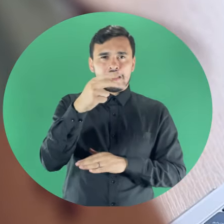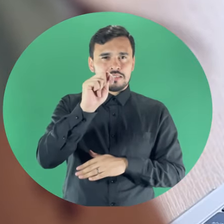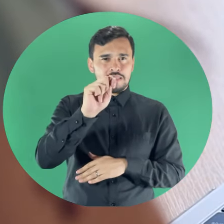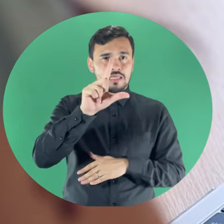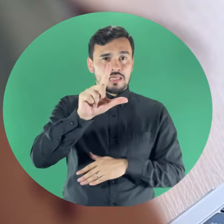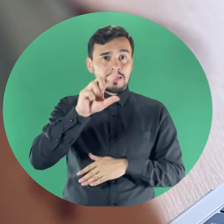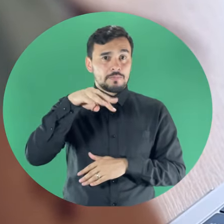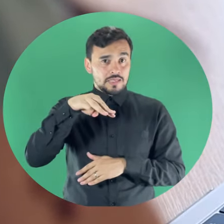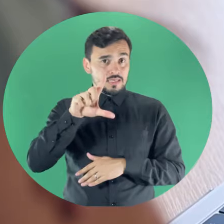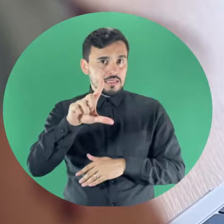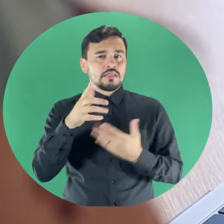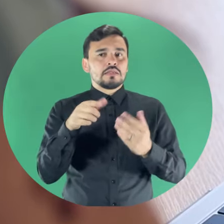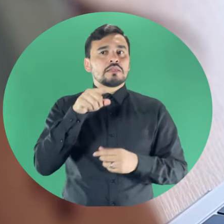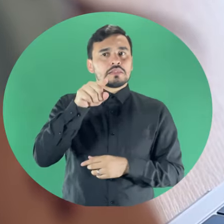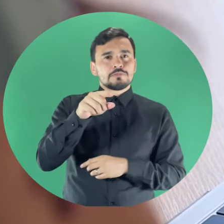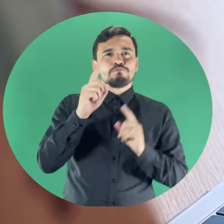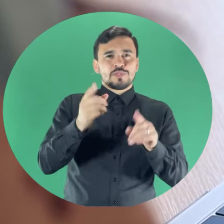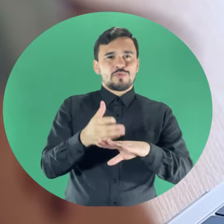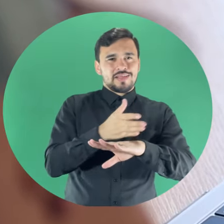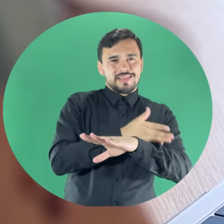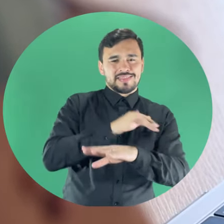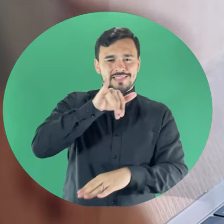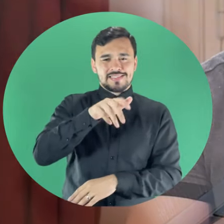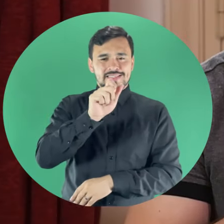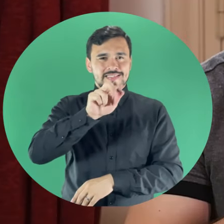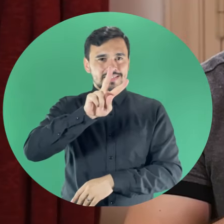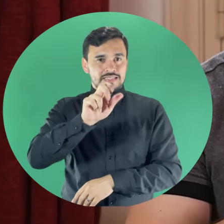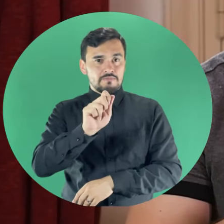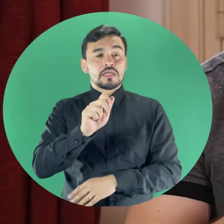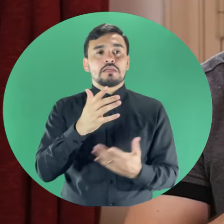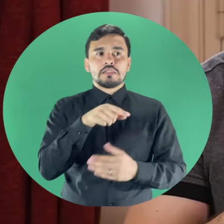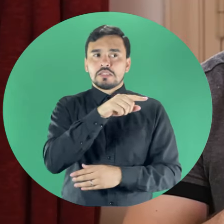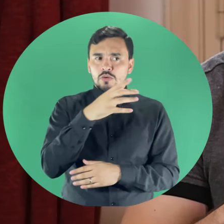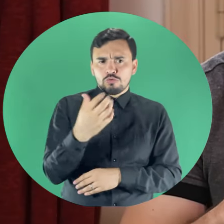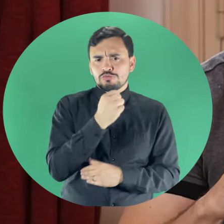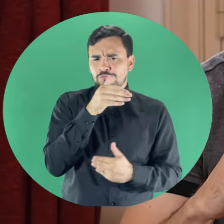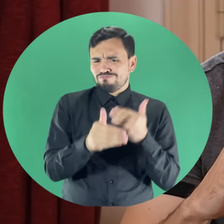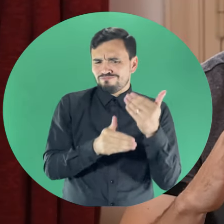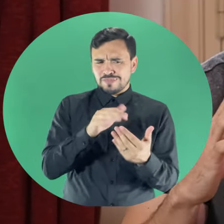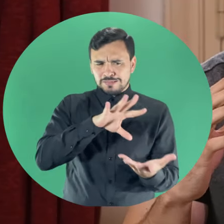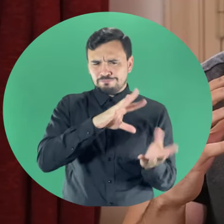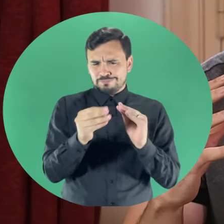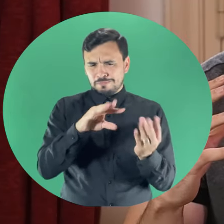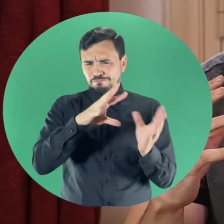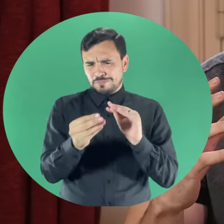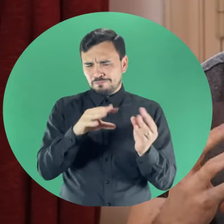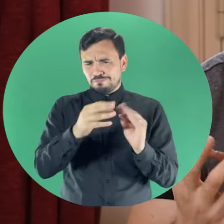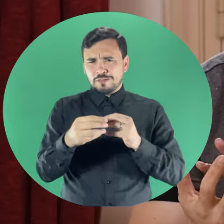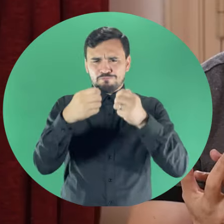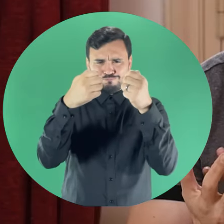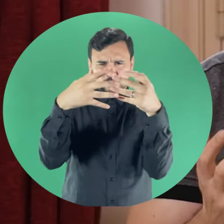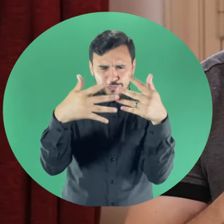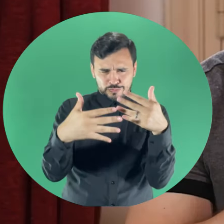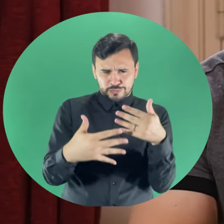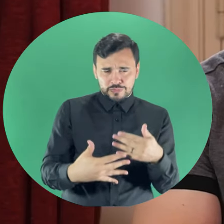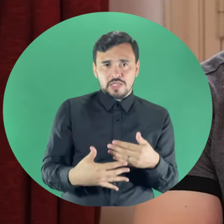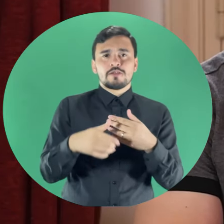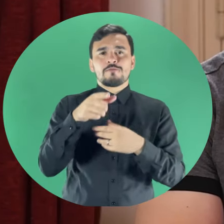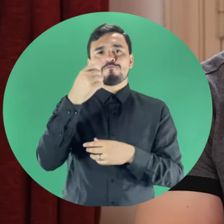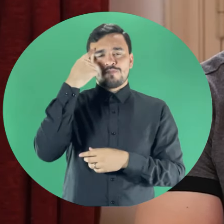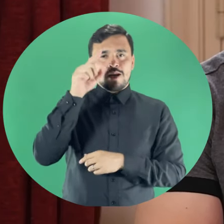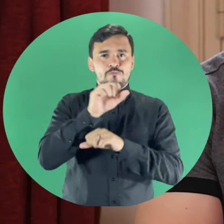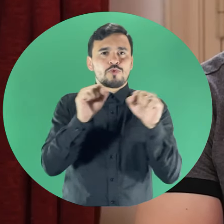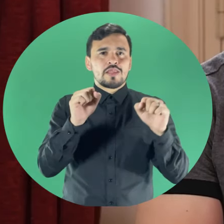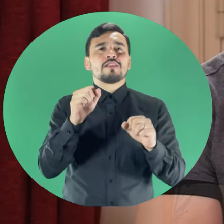y JavaScript, así como el prototipo anterior, y hicimos todo el proceso de transcribir los materiales a la